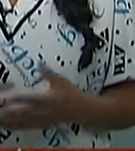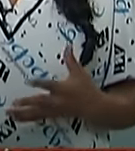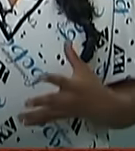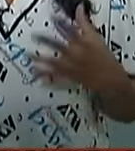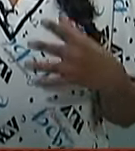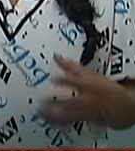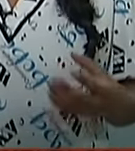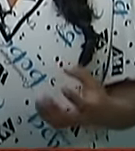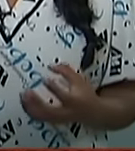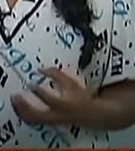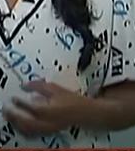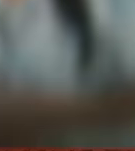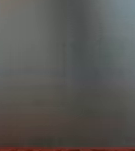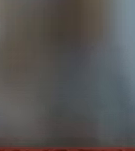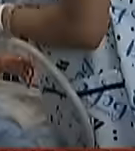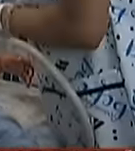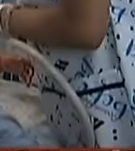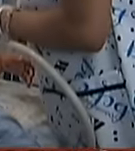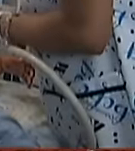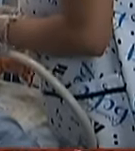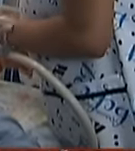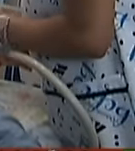que la cavidad es caries